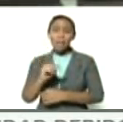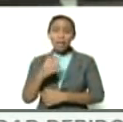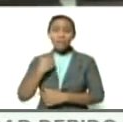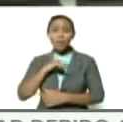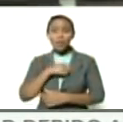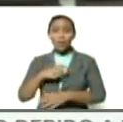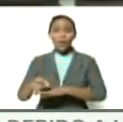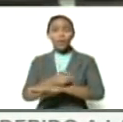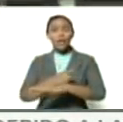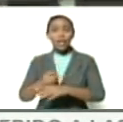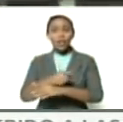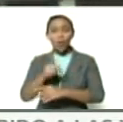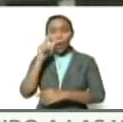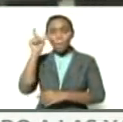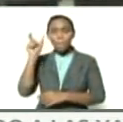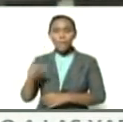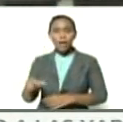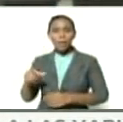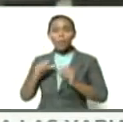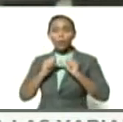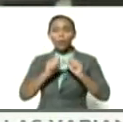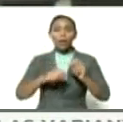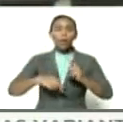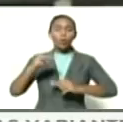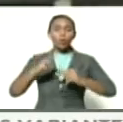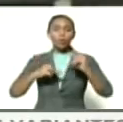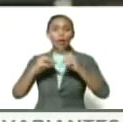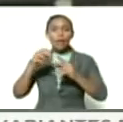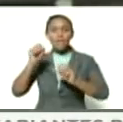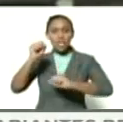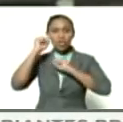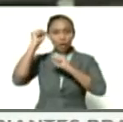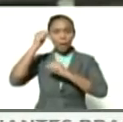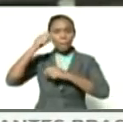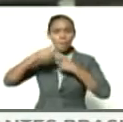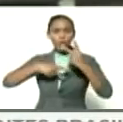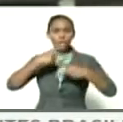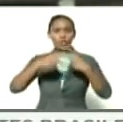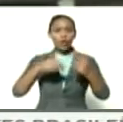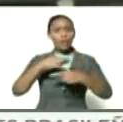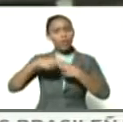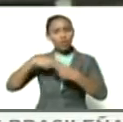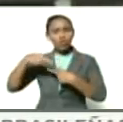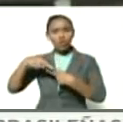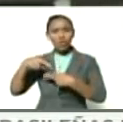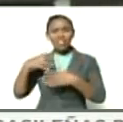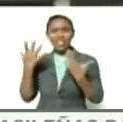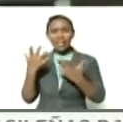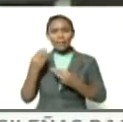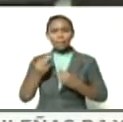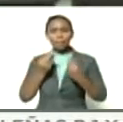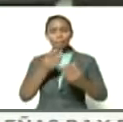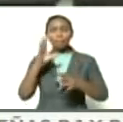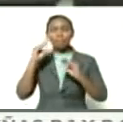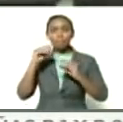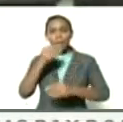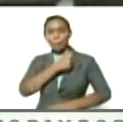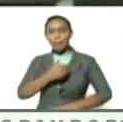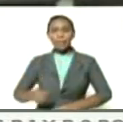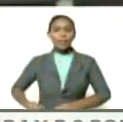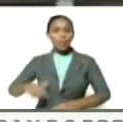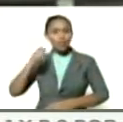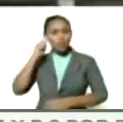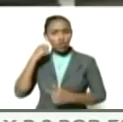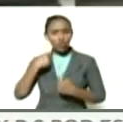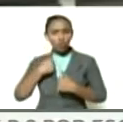gobernador Víctor Clark vamos a seguir construyendo victorias para nuestro proceso revolucionario quien le habla presidente Amarilis Hidalgo